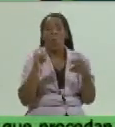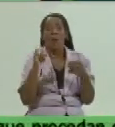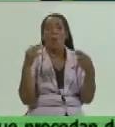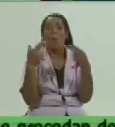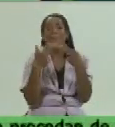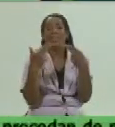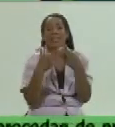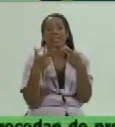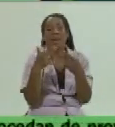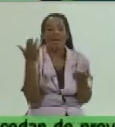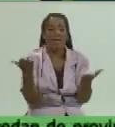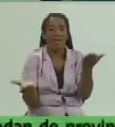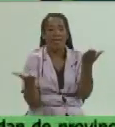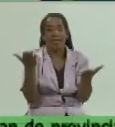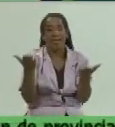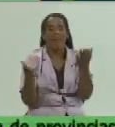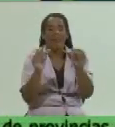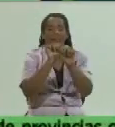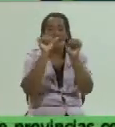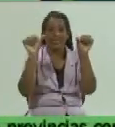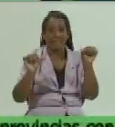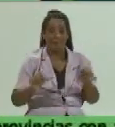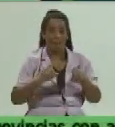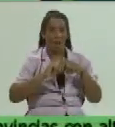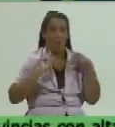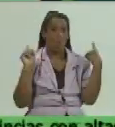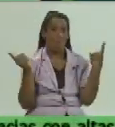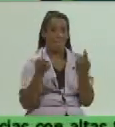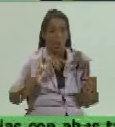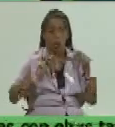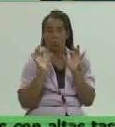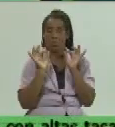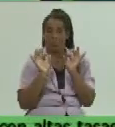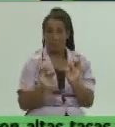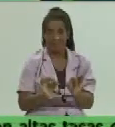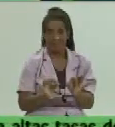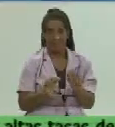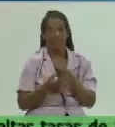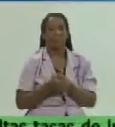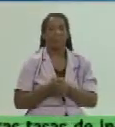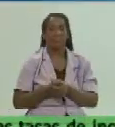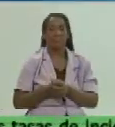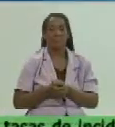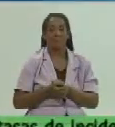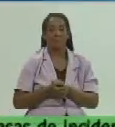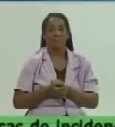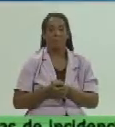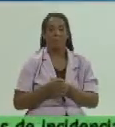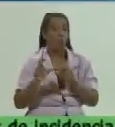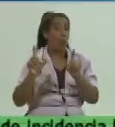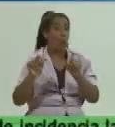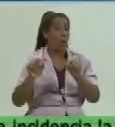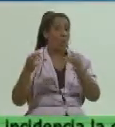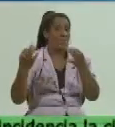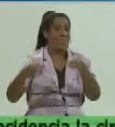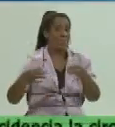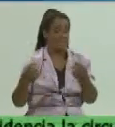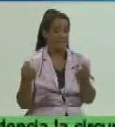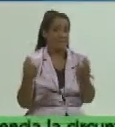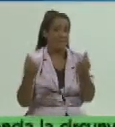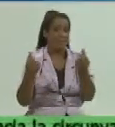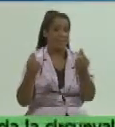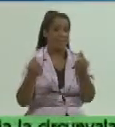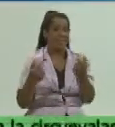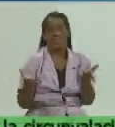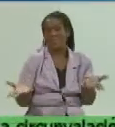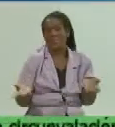tiene el sistema completo por eso es un juego de verdad al de verdad correcto como se debe hacer la economía correcto lamentablemente no